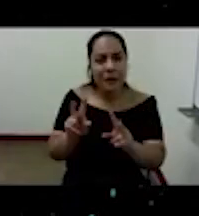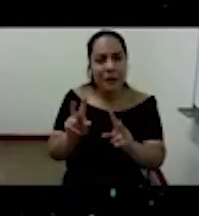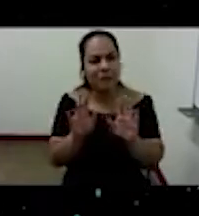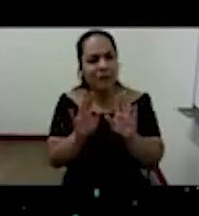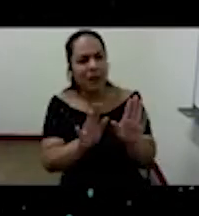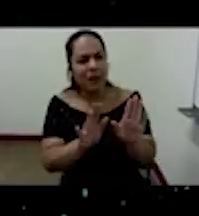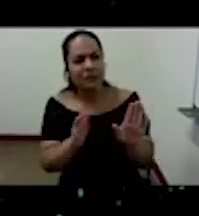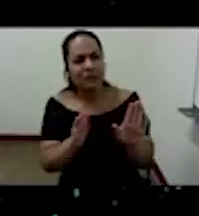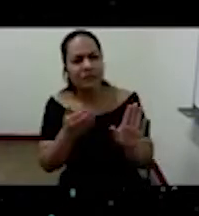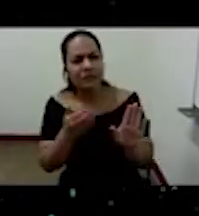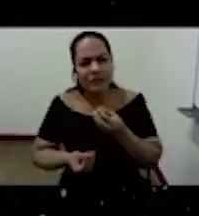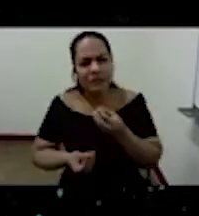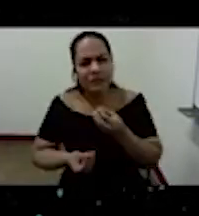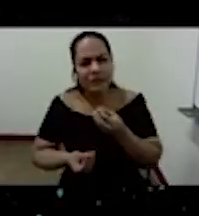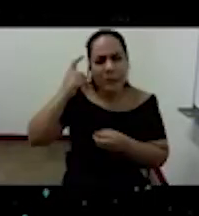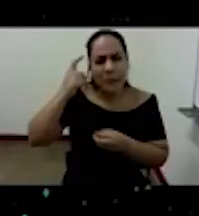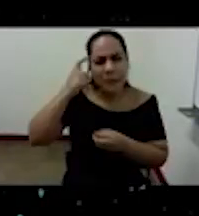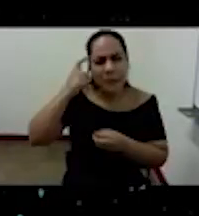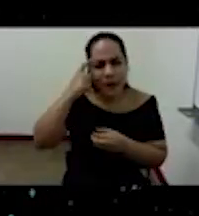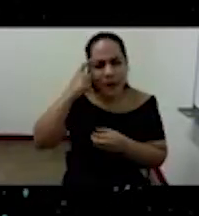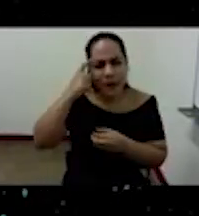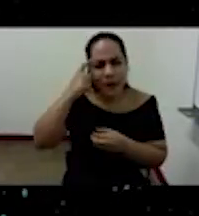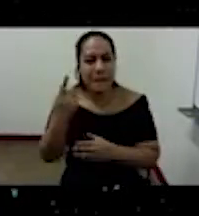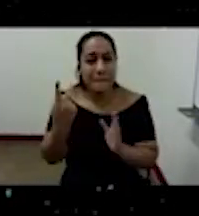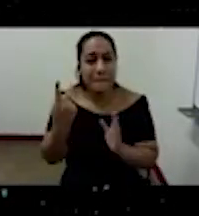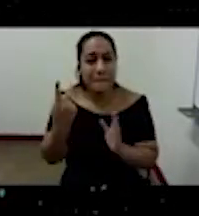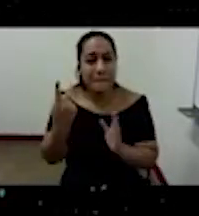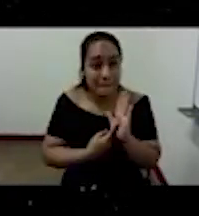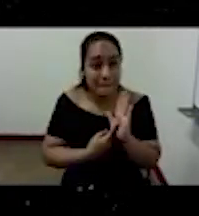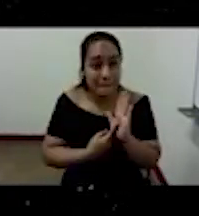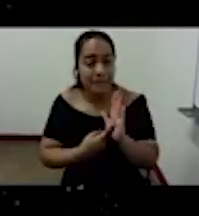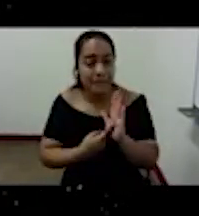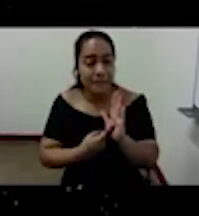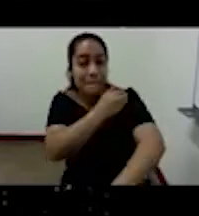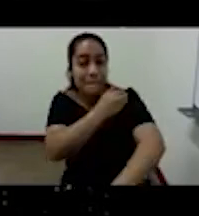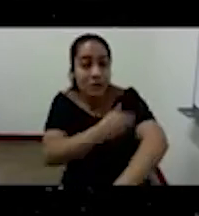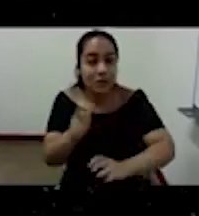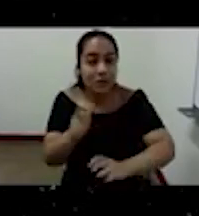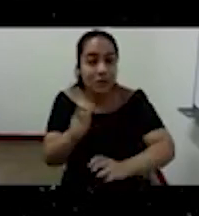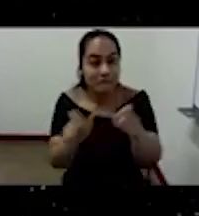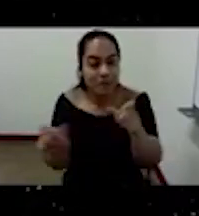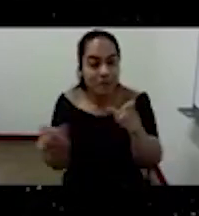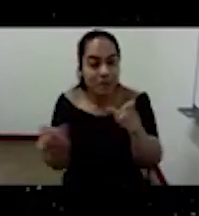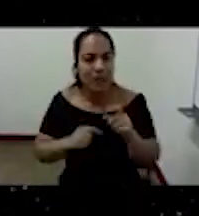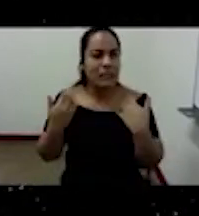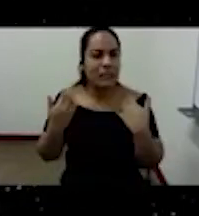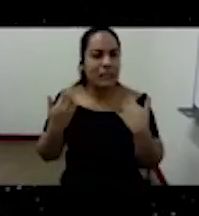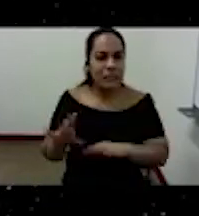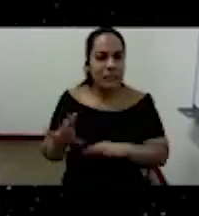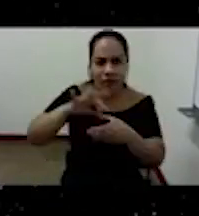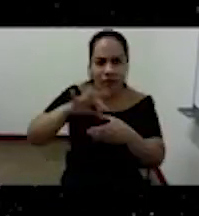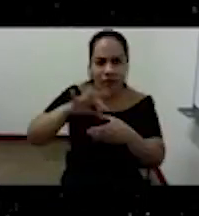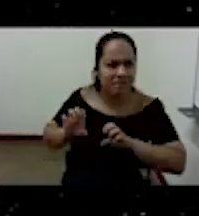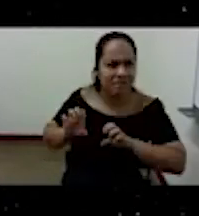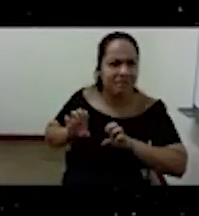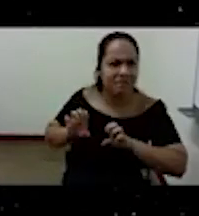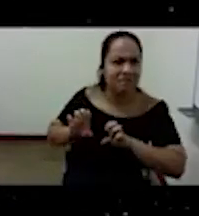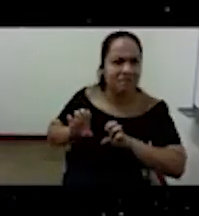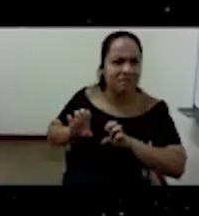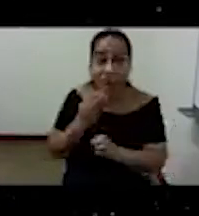millones de personas que han votado para Trump no funciona si lo